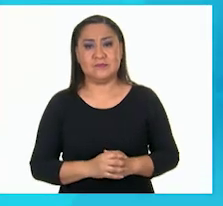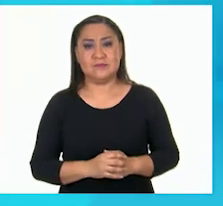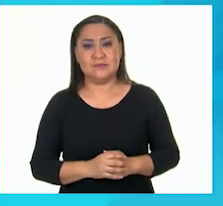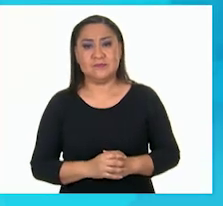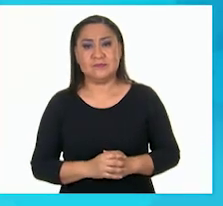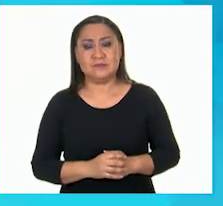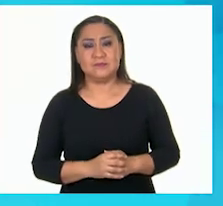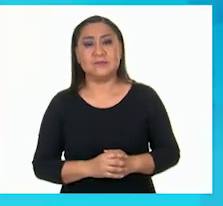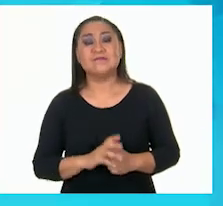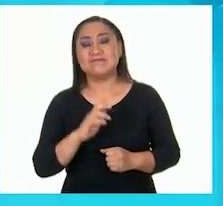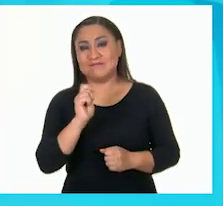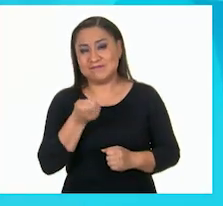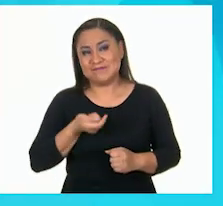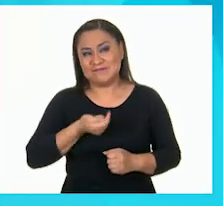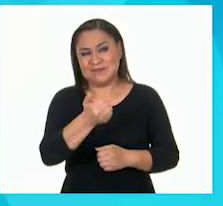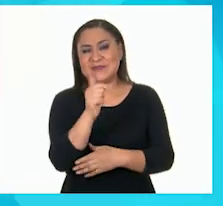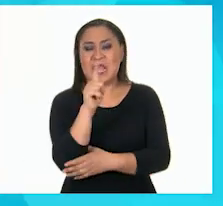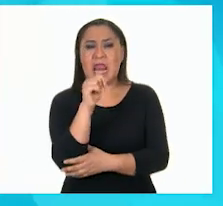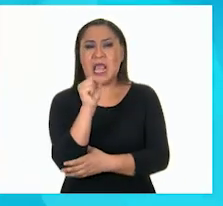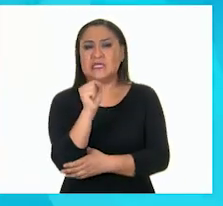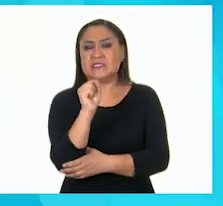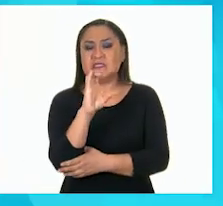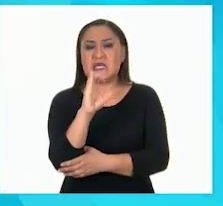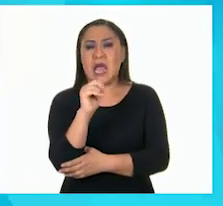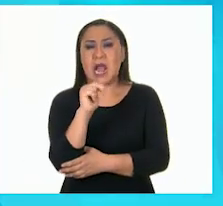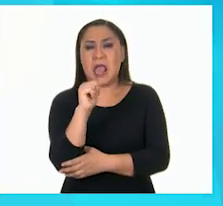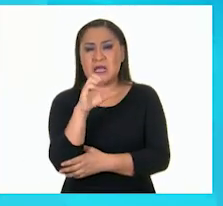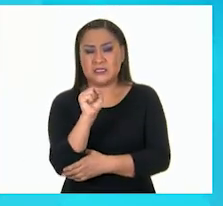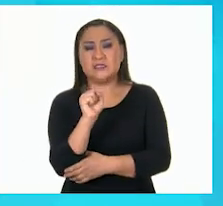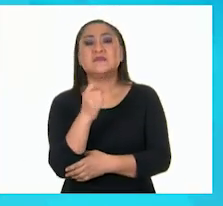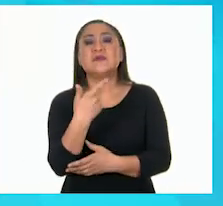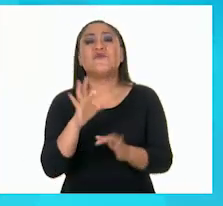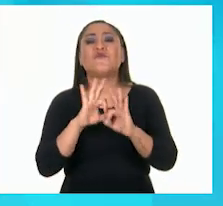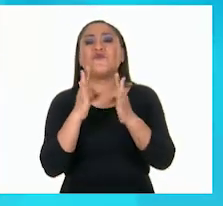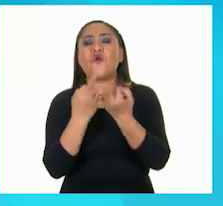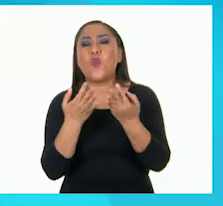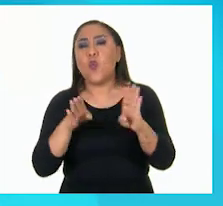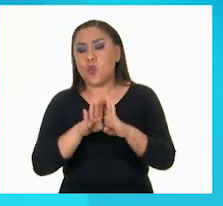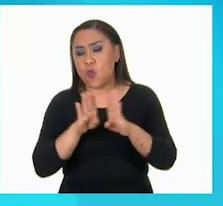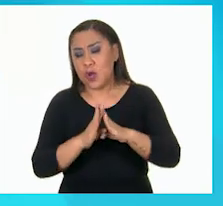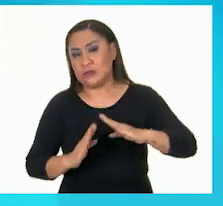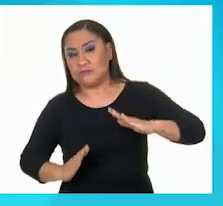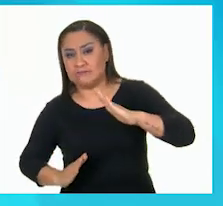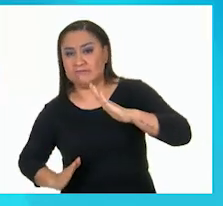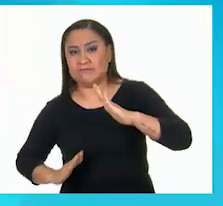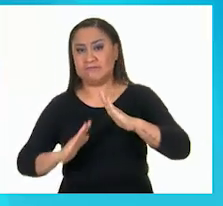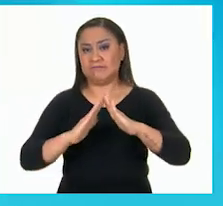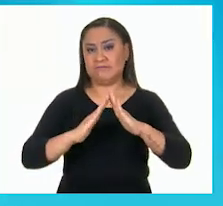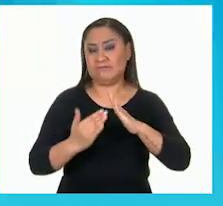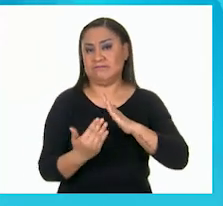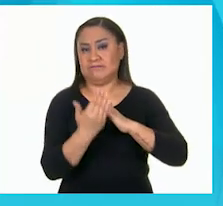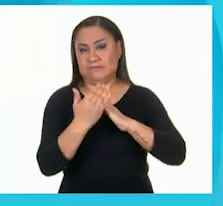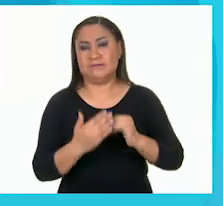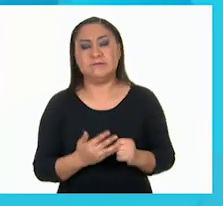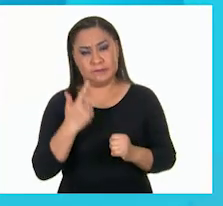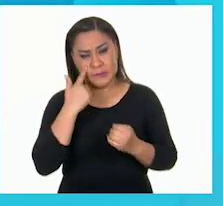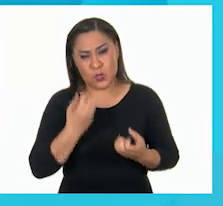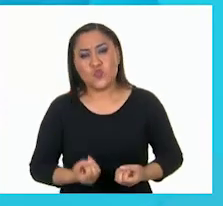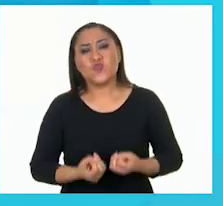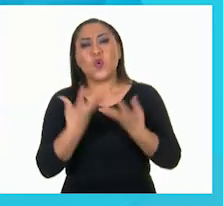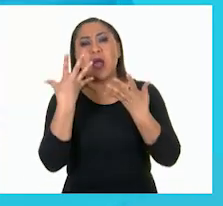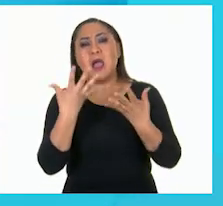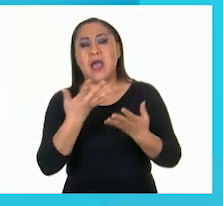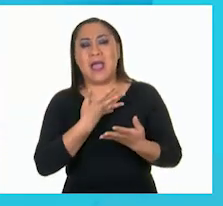Las caras. Son figuras geométricas que forman las paredes de la pirámide. Vamos a contar las de la